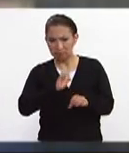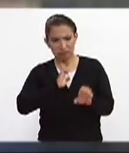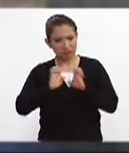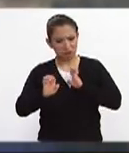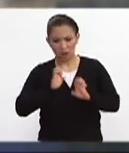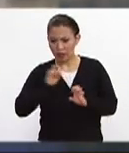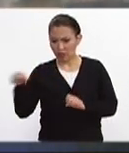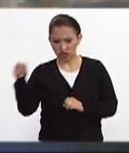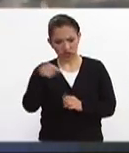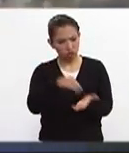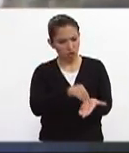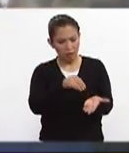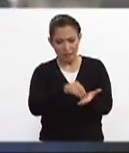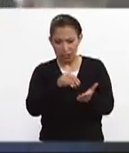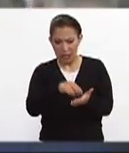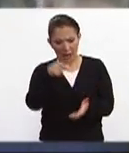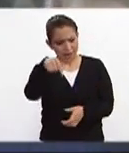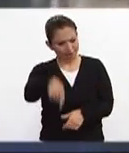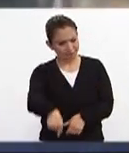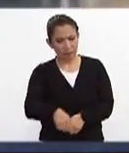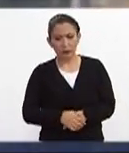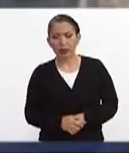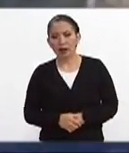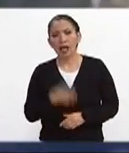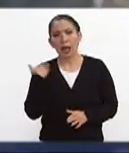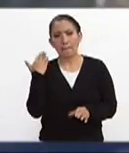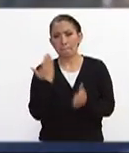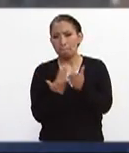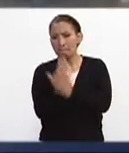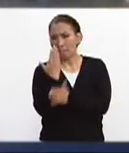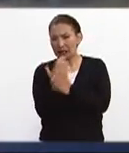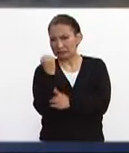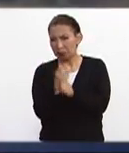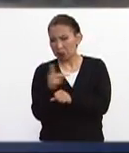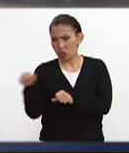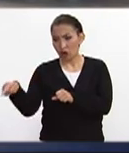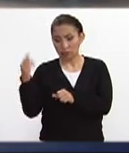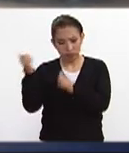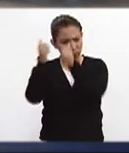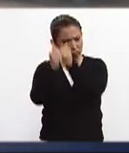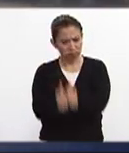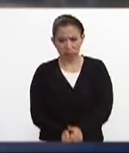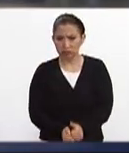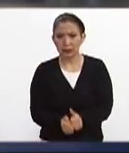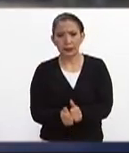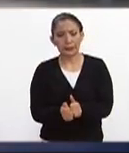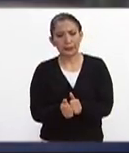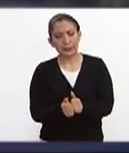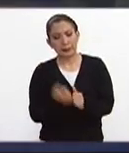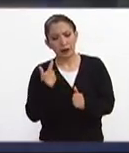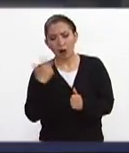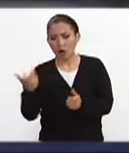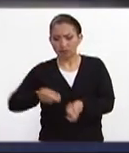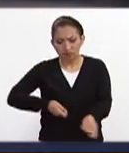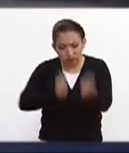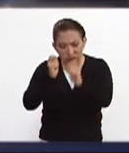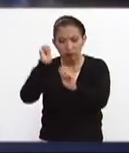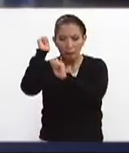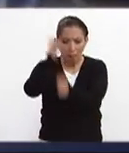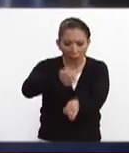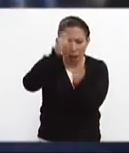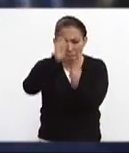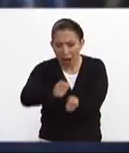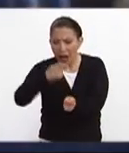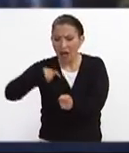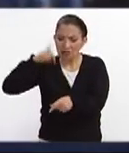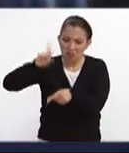Defensa Nacional desde la madrugada ellos se quedaron están con palas con picos se